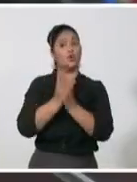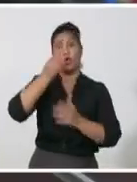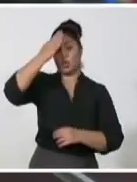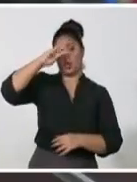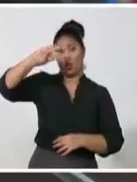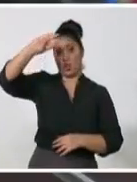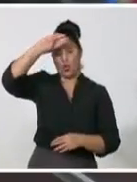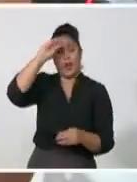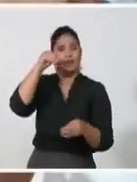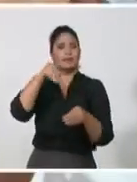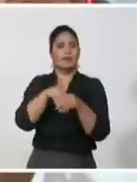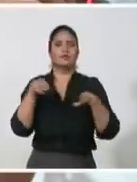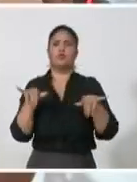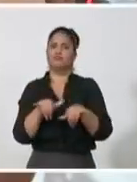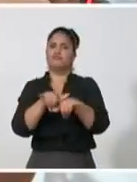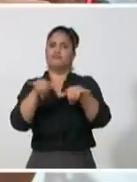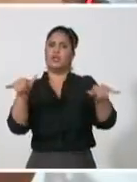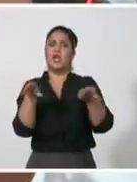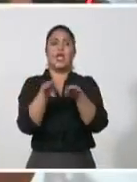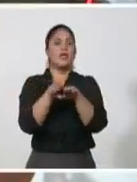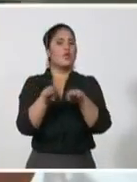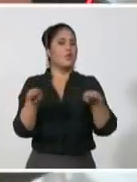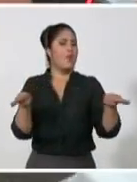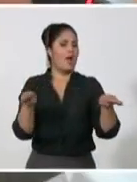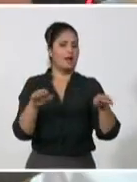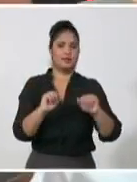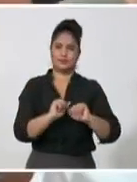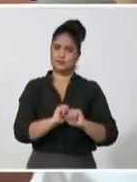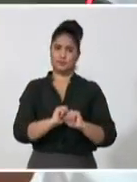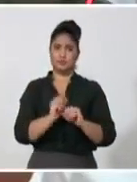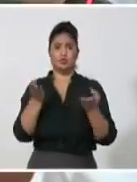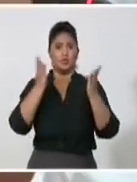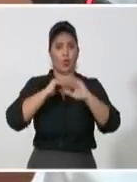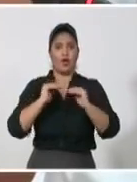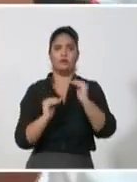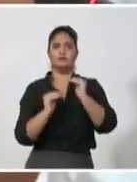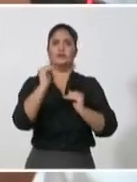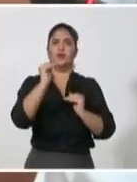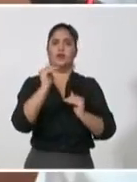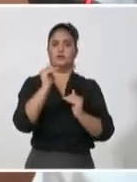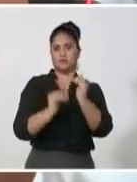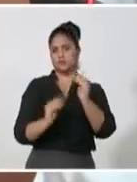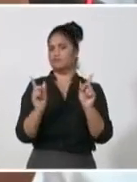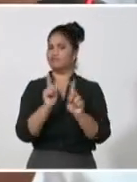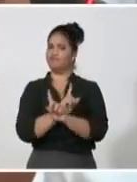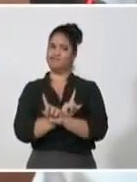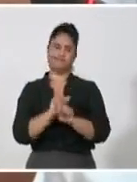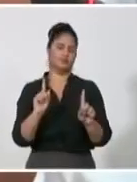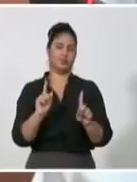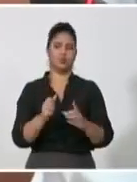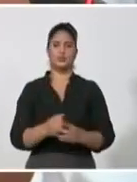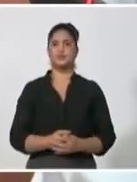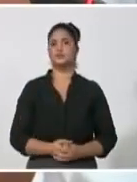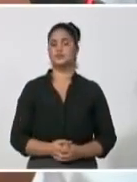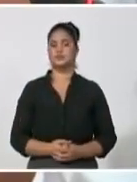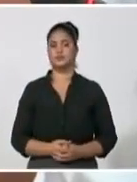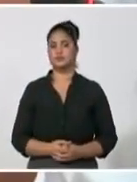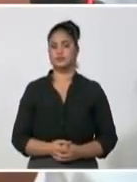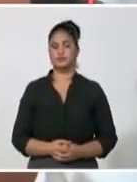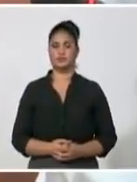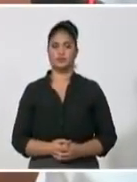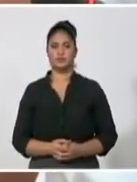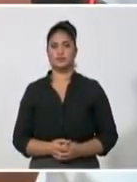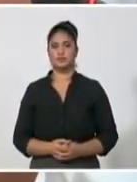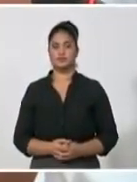A veces es preferible no cumplir con un porciento, esperando tener al cuadro preparado, que para